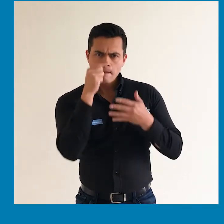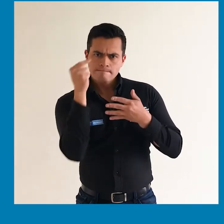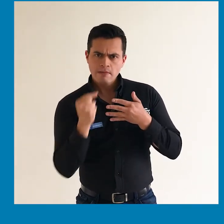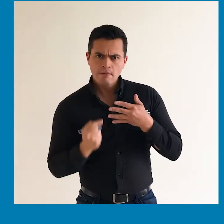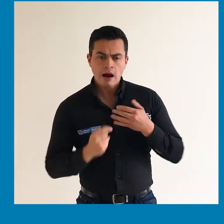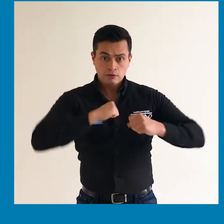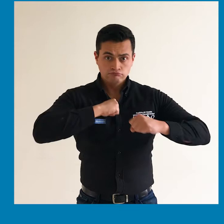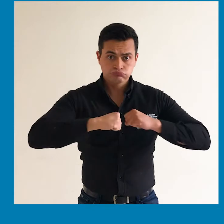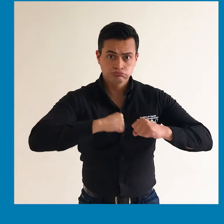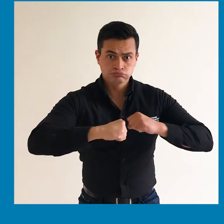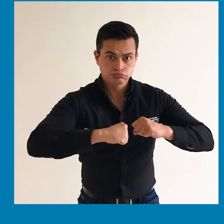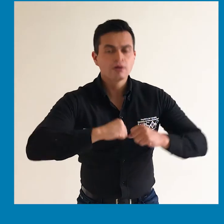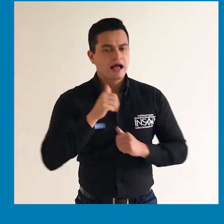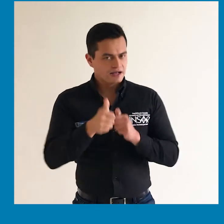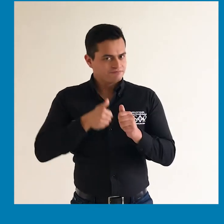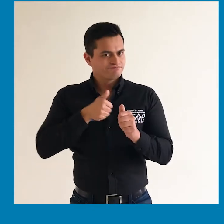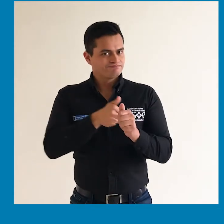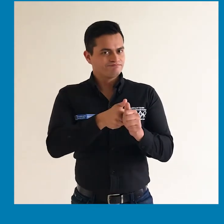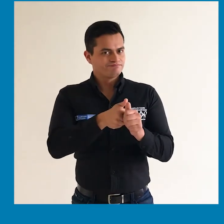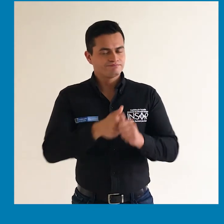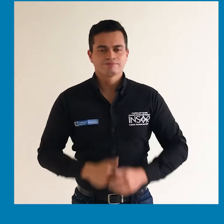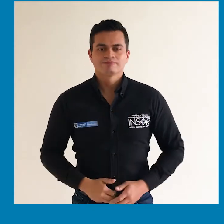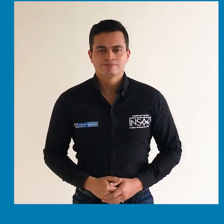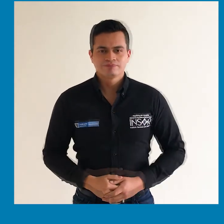adquiridos por el Mecanismo Independiente Nacional.